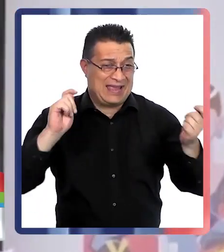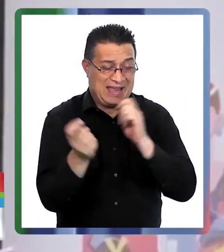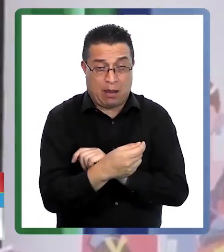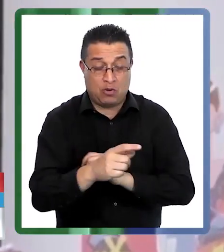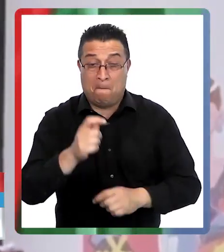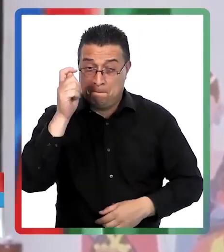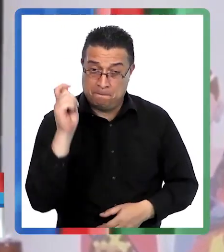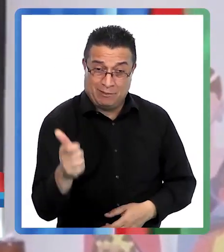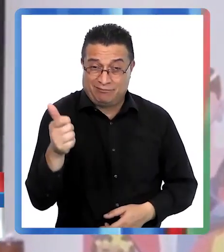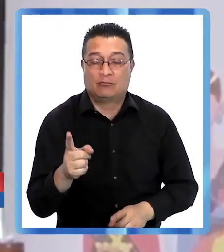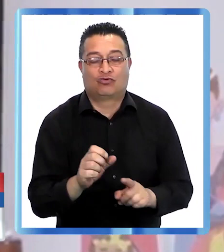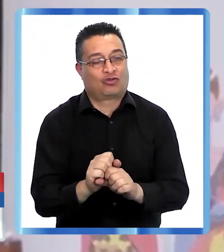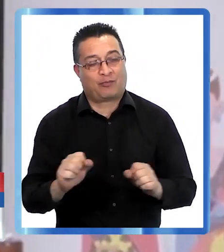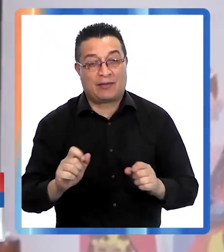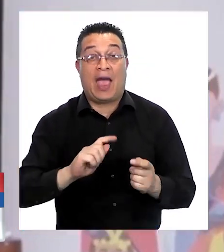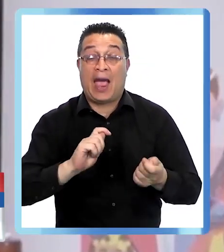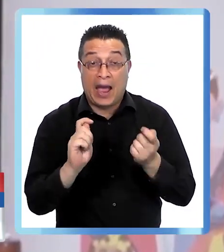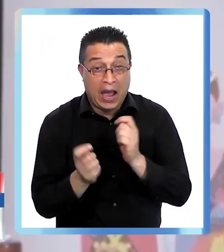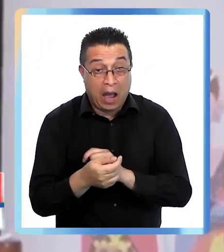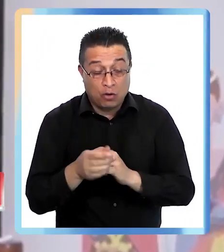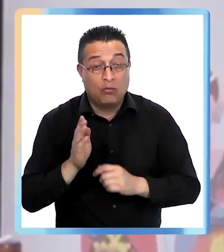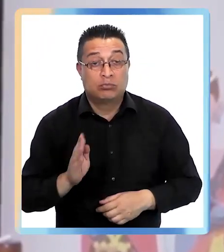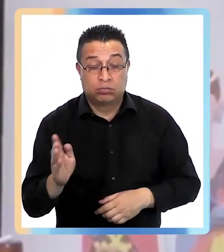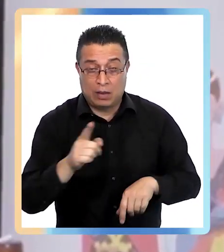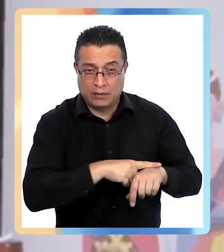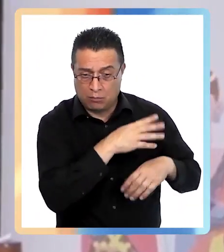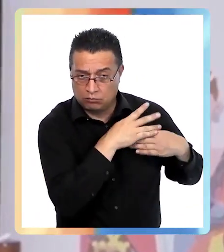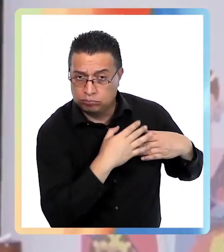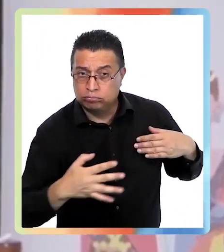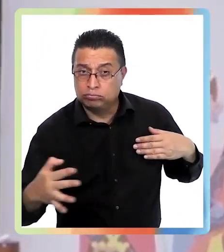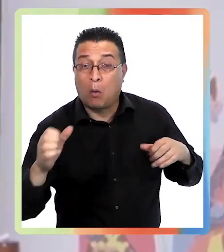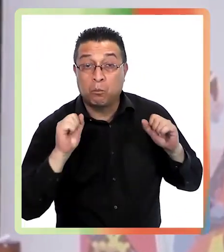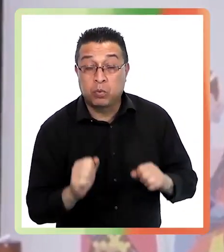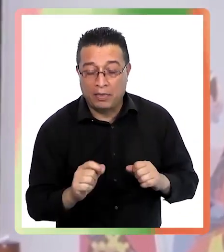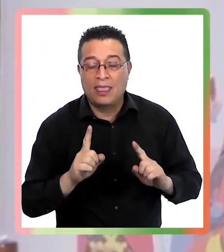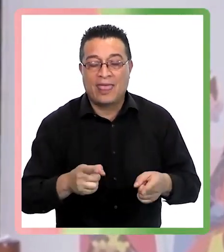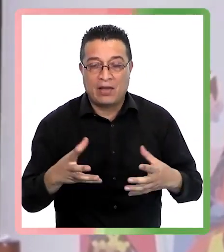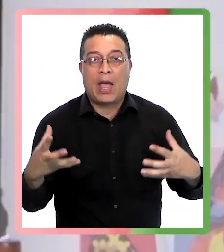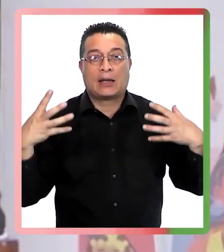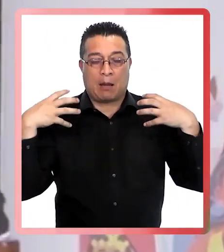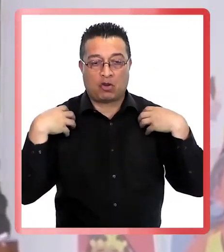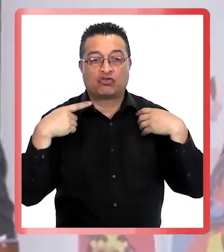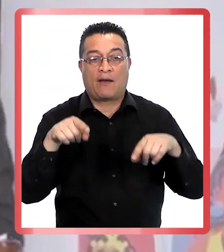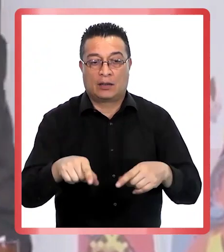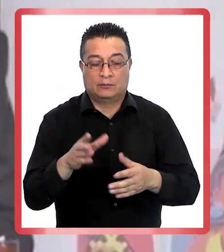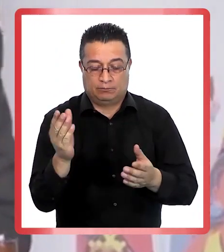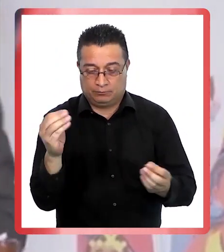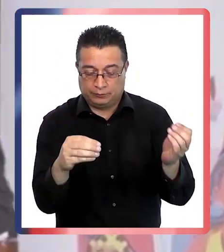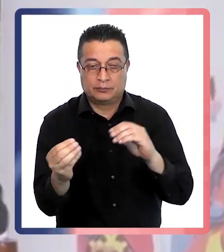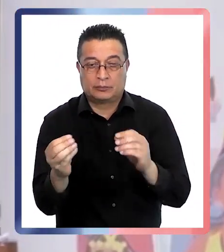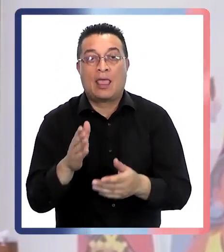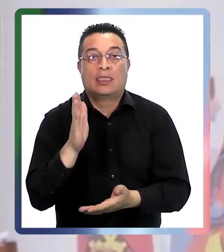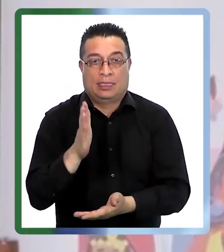sean cambios que sean sostenibles en el tiempo, deben ser responsables en su implementación. Se trata de